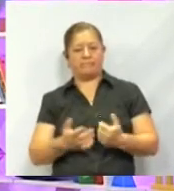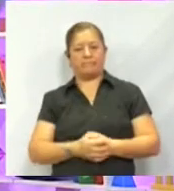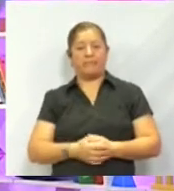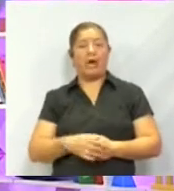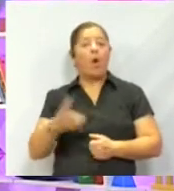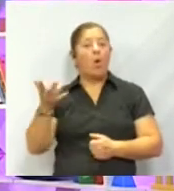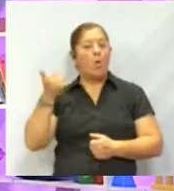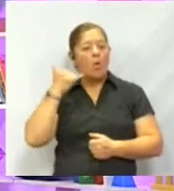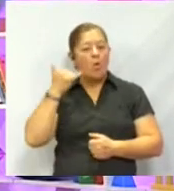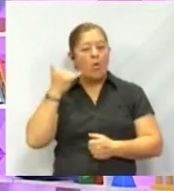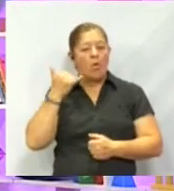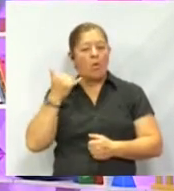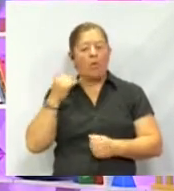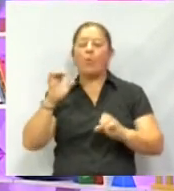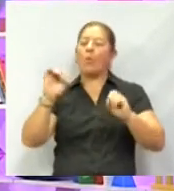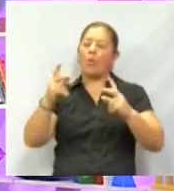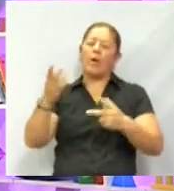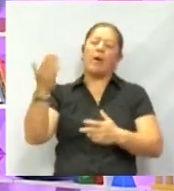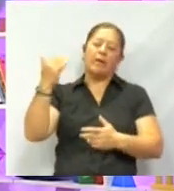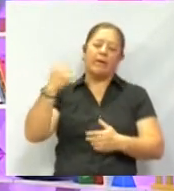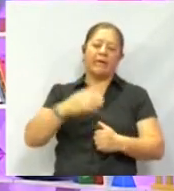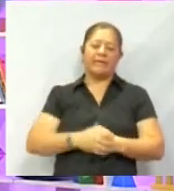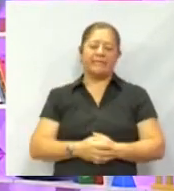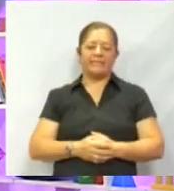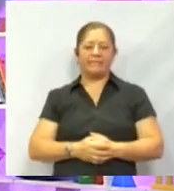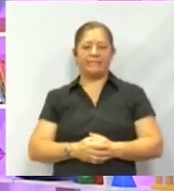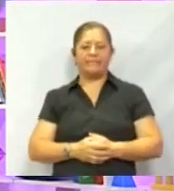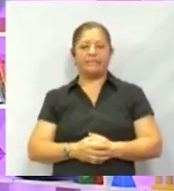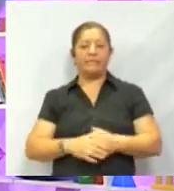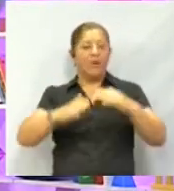Ok, venga. Hola, hola.